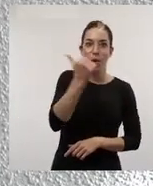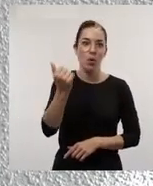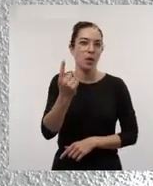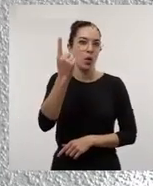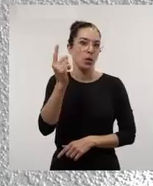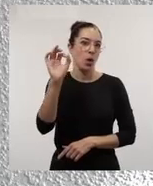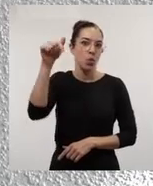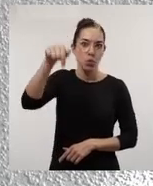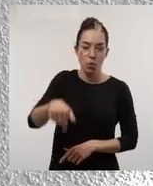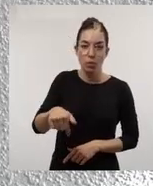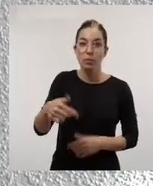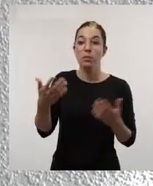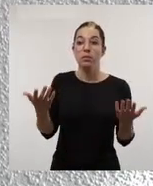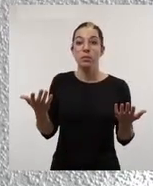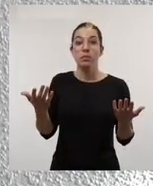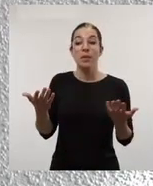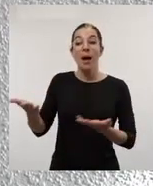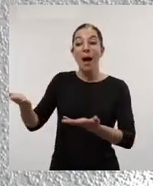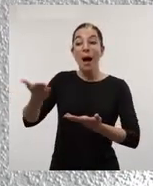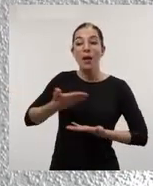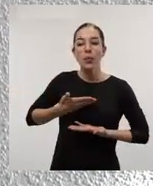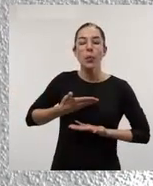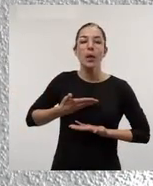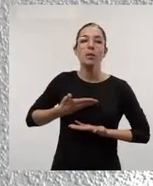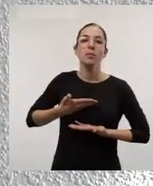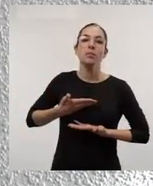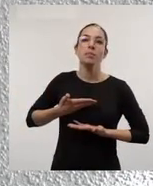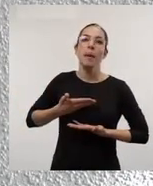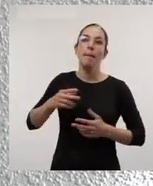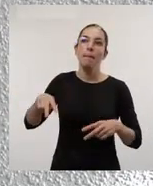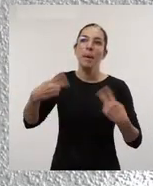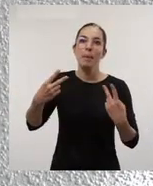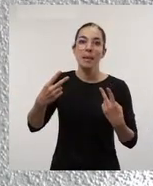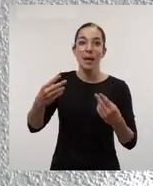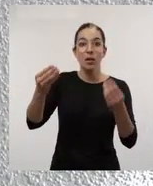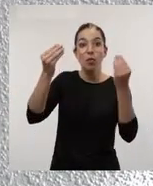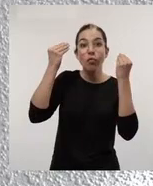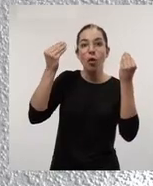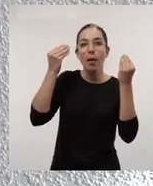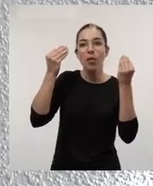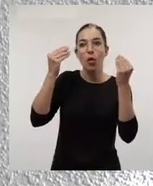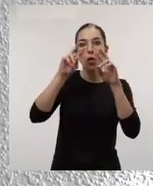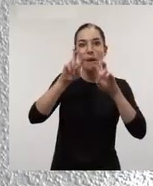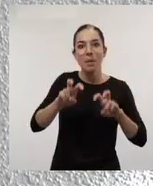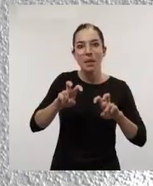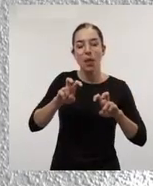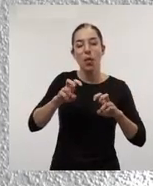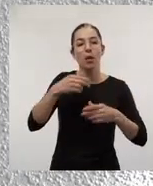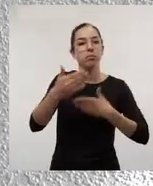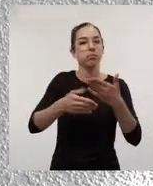norte y del sur de Europa. En ese sentido, las ayudas han permitido avanzar en la formación